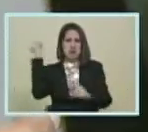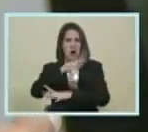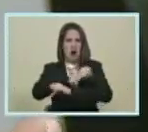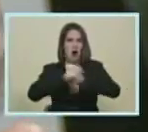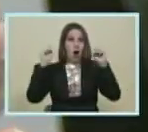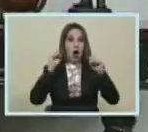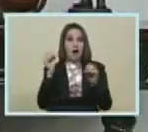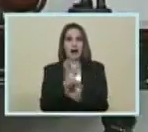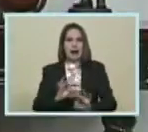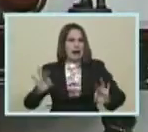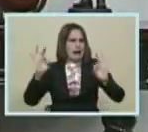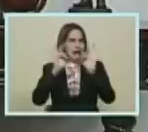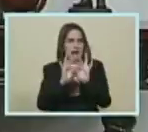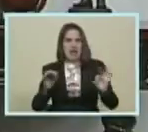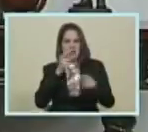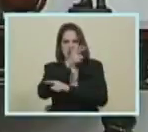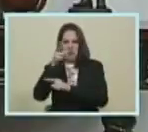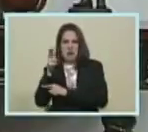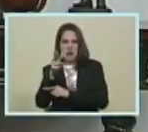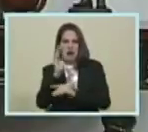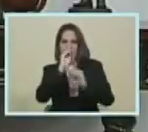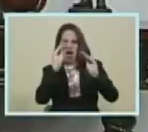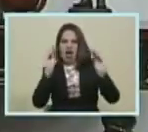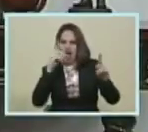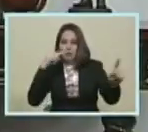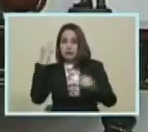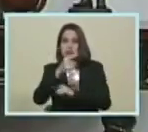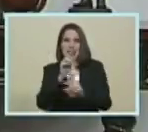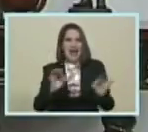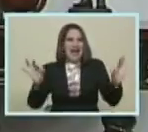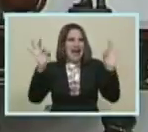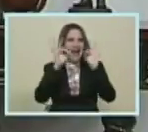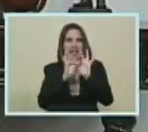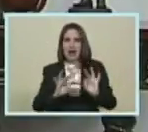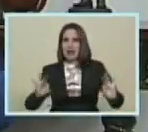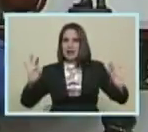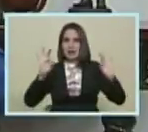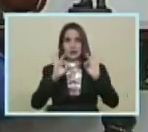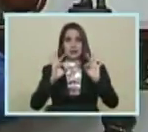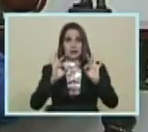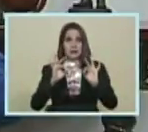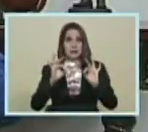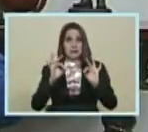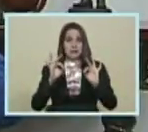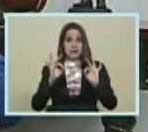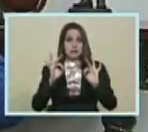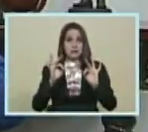...no amenazamos con bala... ...a los electores de la oposición... ...no... ...más bien... ...yo